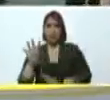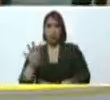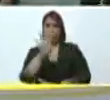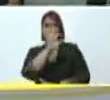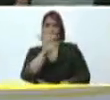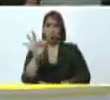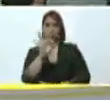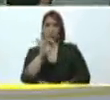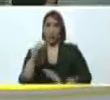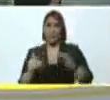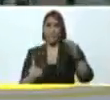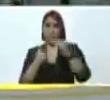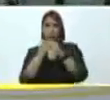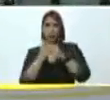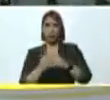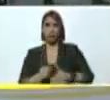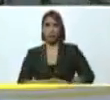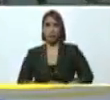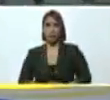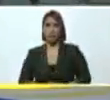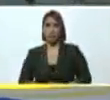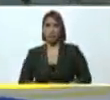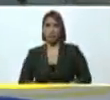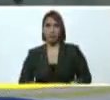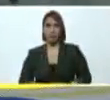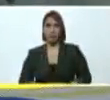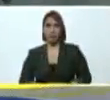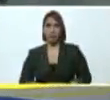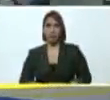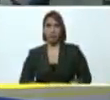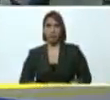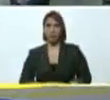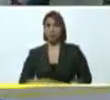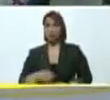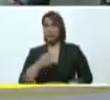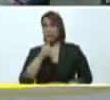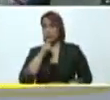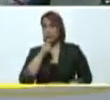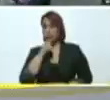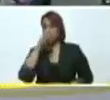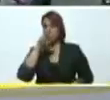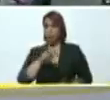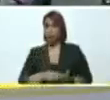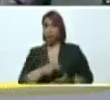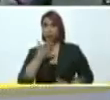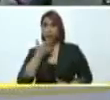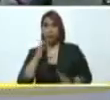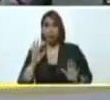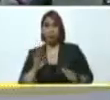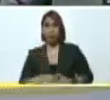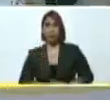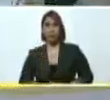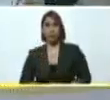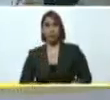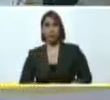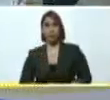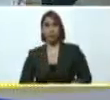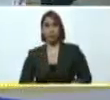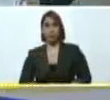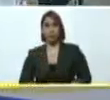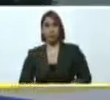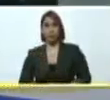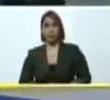llegamos. ¿Ah? Sí, presidente. Hay quienes apostaron, Yelitze, hay quienes apostaron, Delsi,